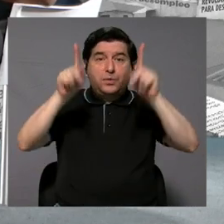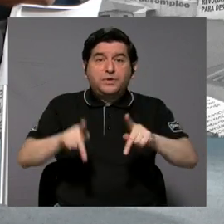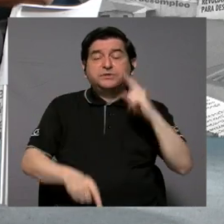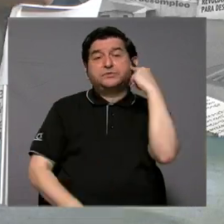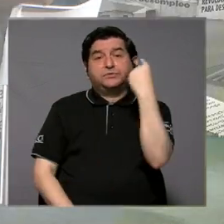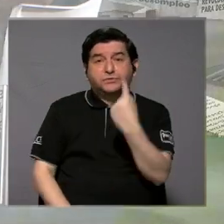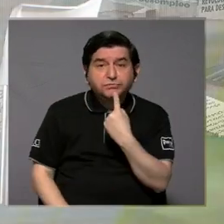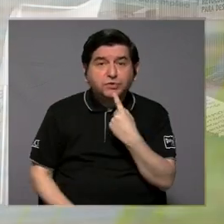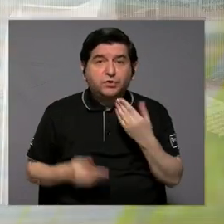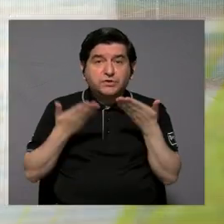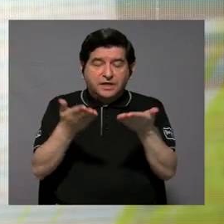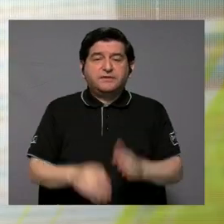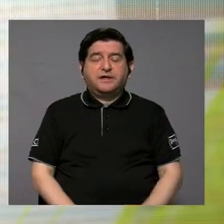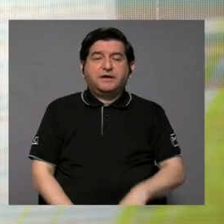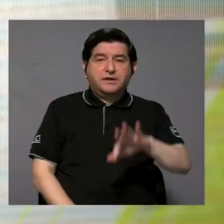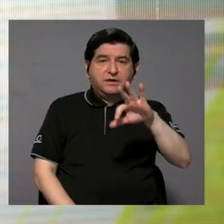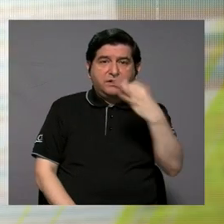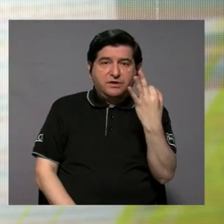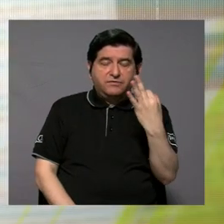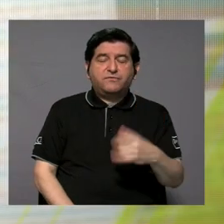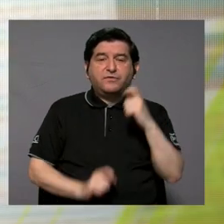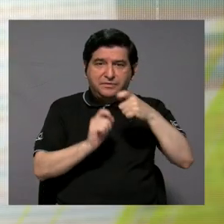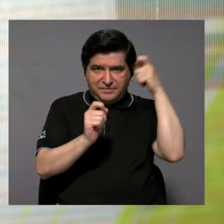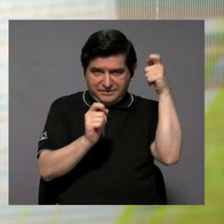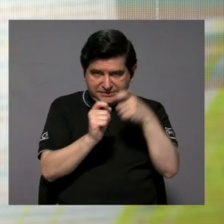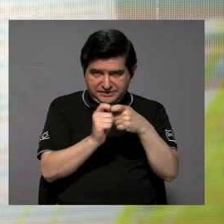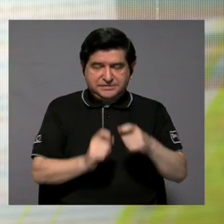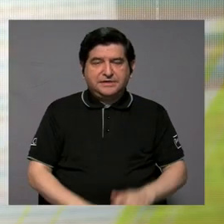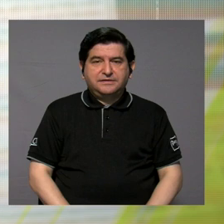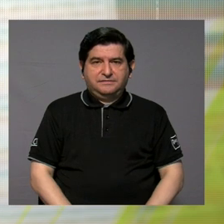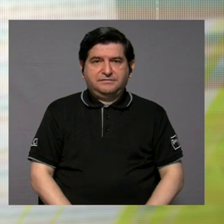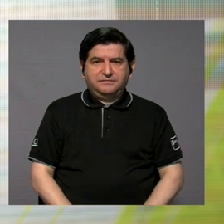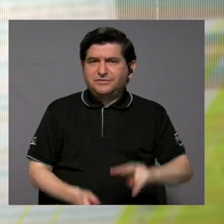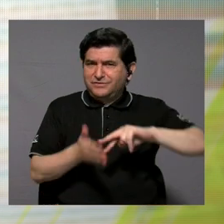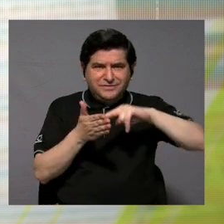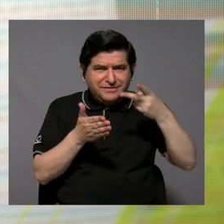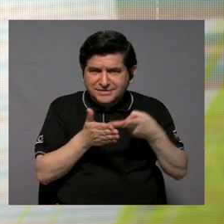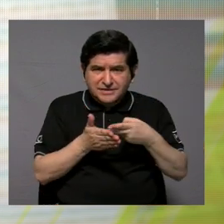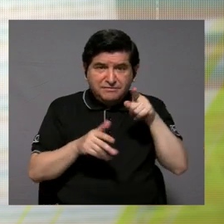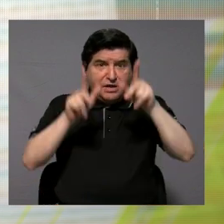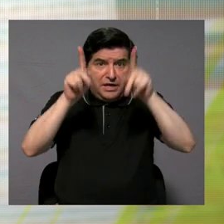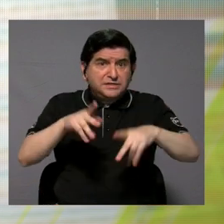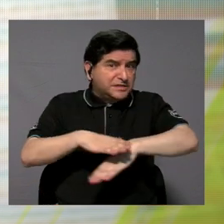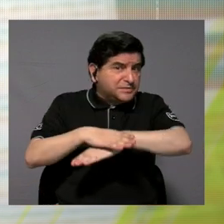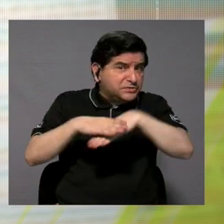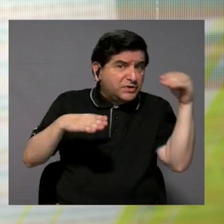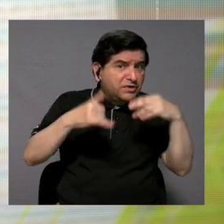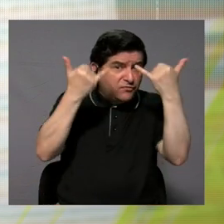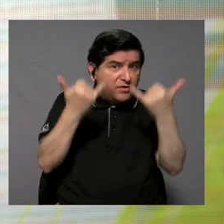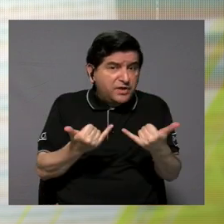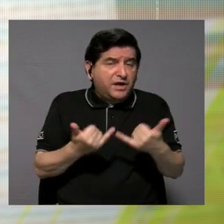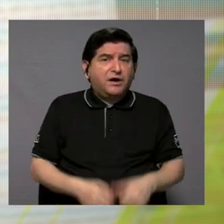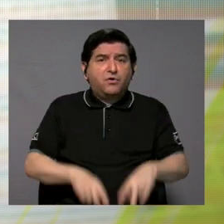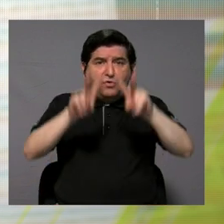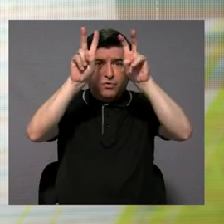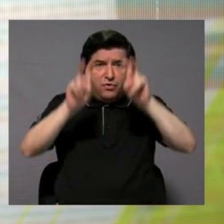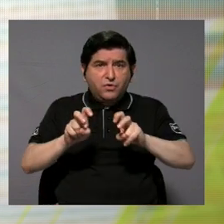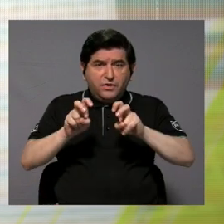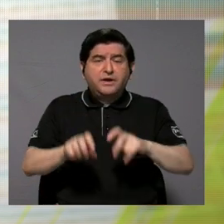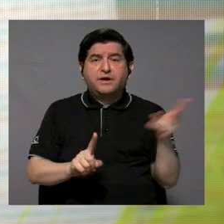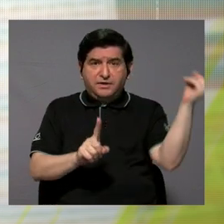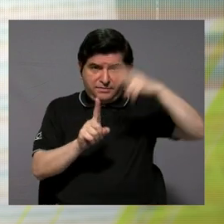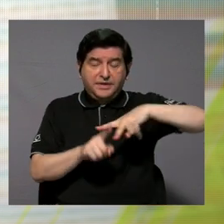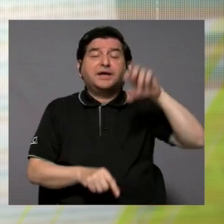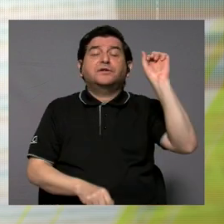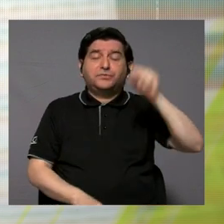si la persona es sorda, brindarle el formato para la persona sorda, ¿verdad? Pero esas personas se dejaron por fuera en estas pruebas que pasaron.